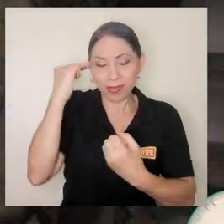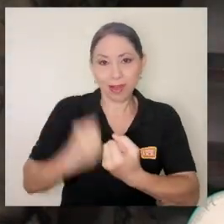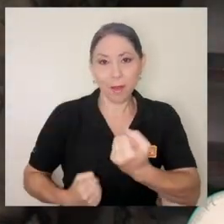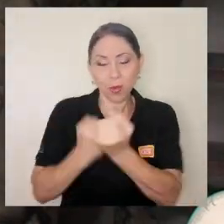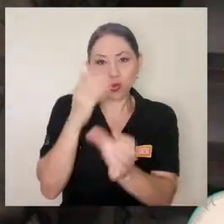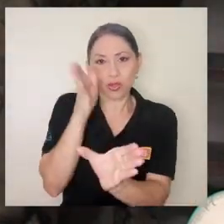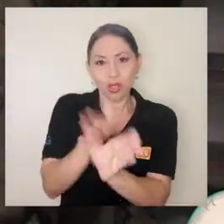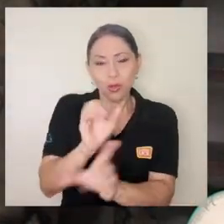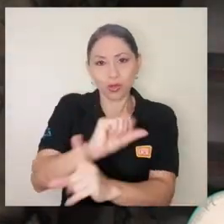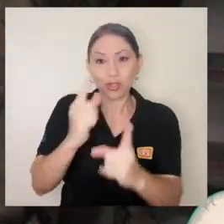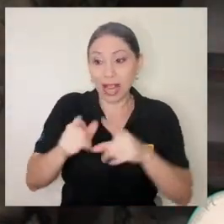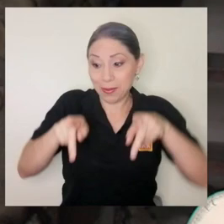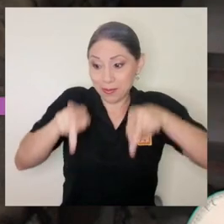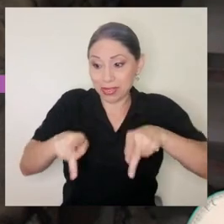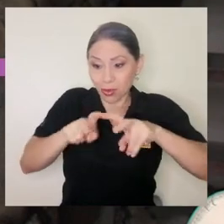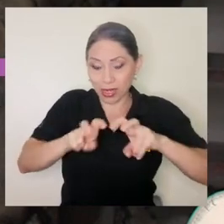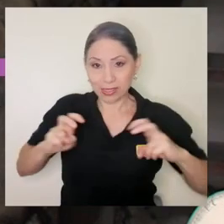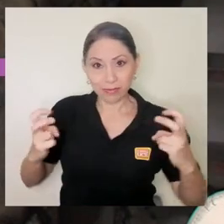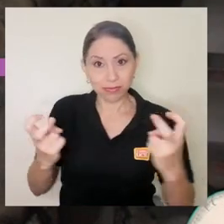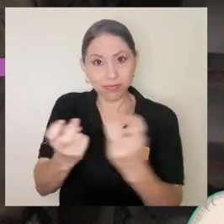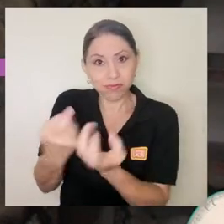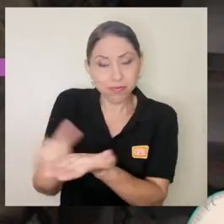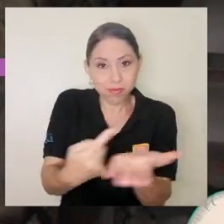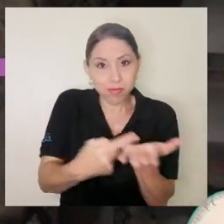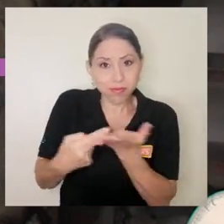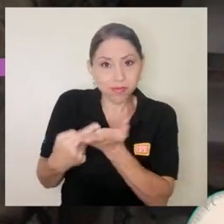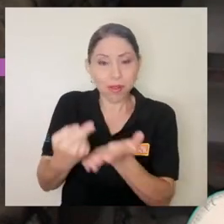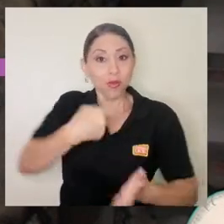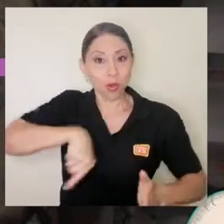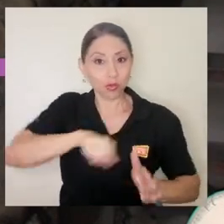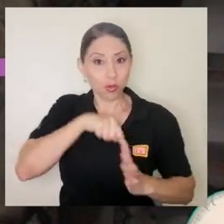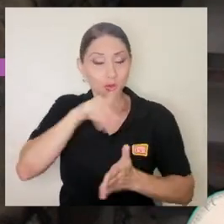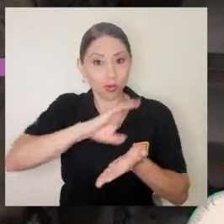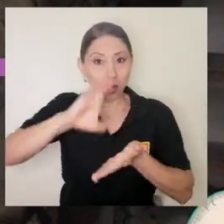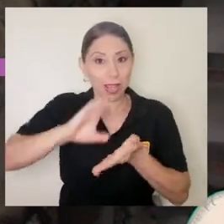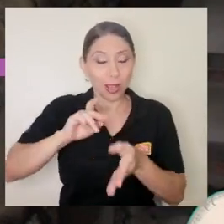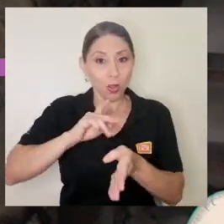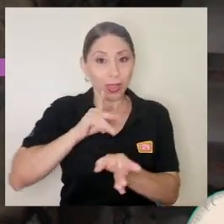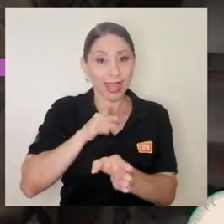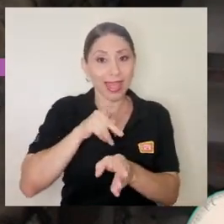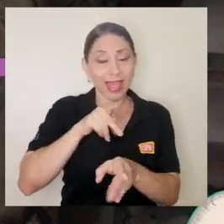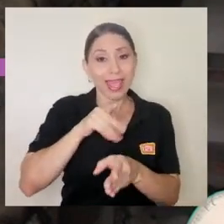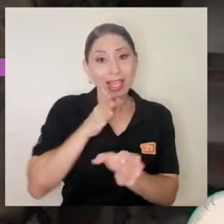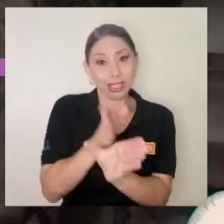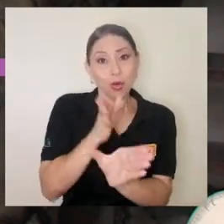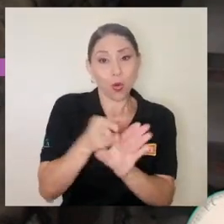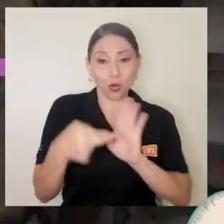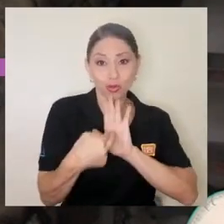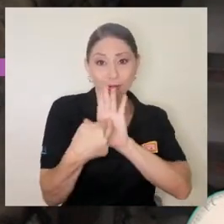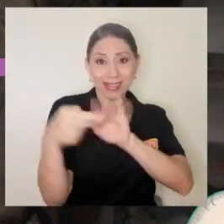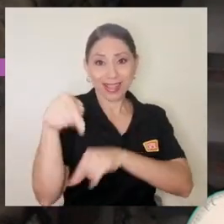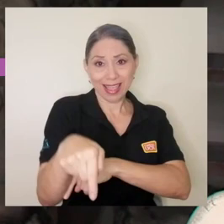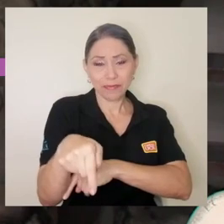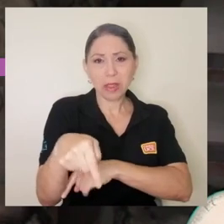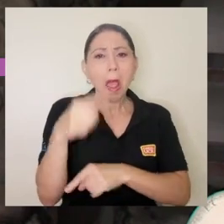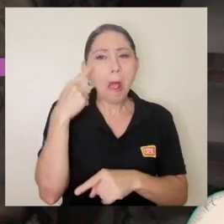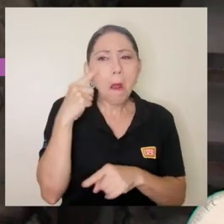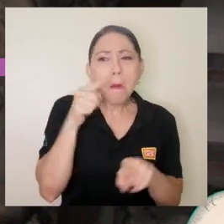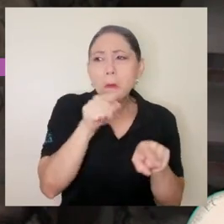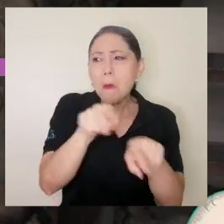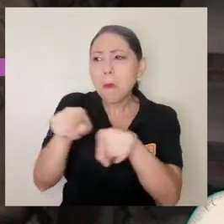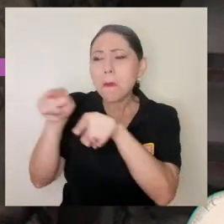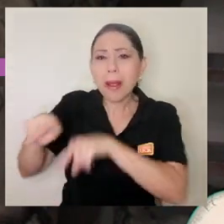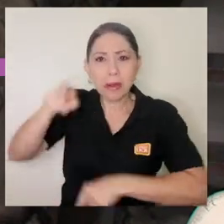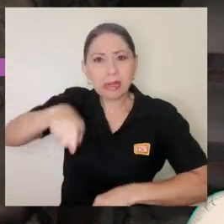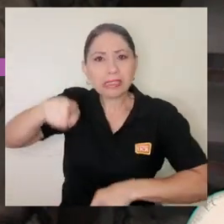y a través de esa mesa en la que estamos representados como colegio, se estarían visualizando cuáles son las necesidades que existen en el país